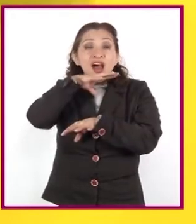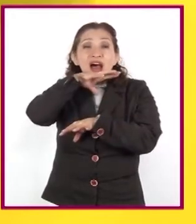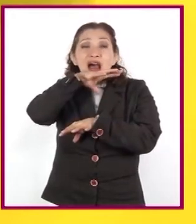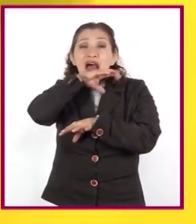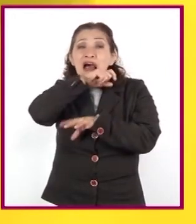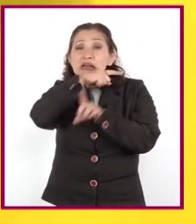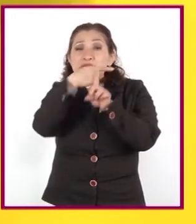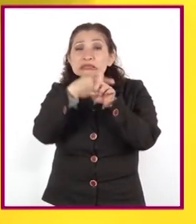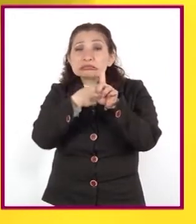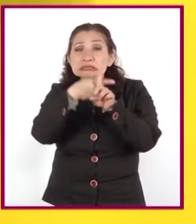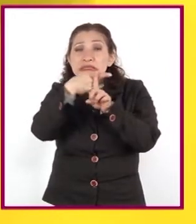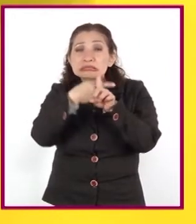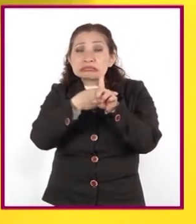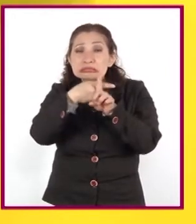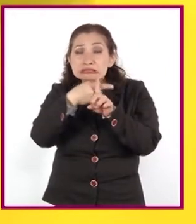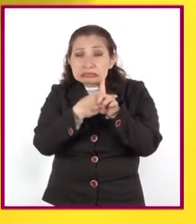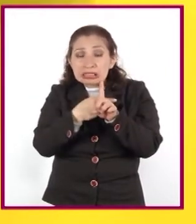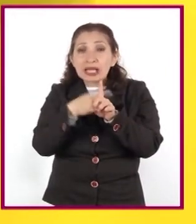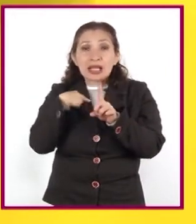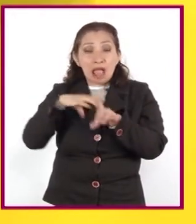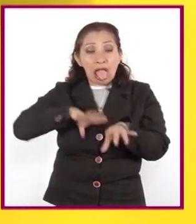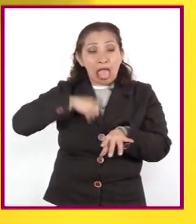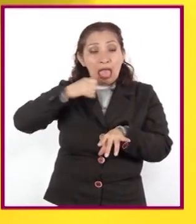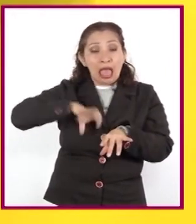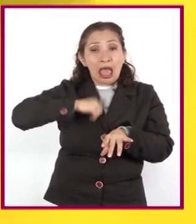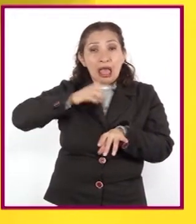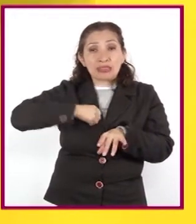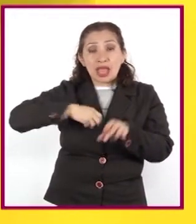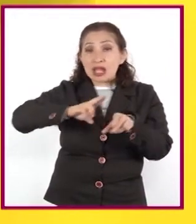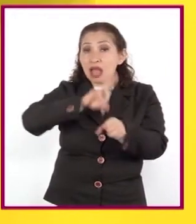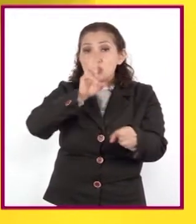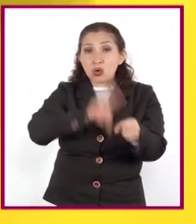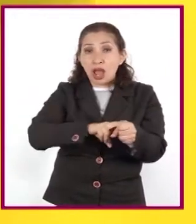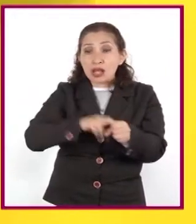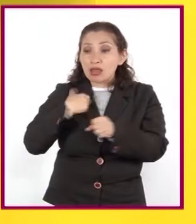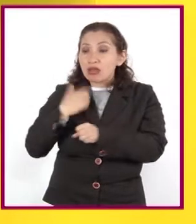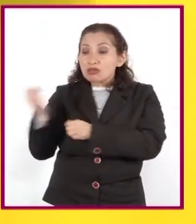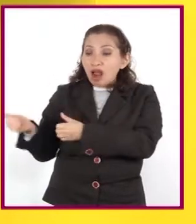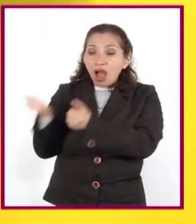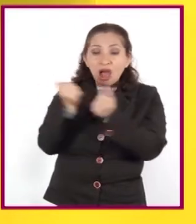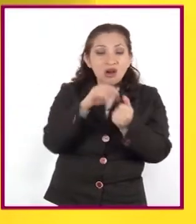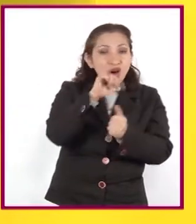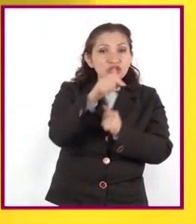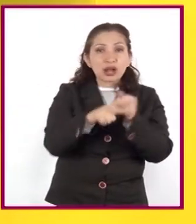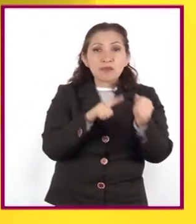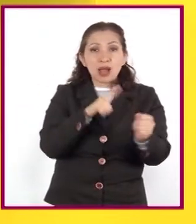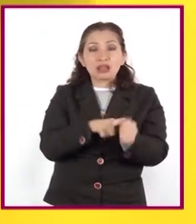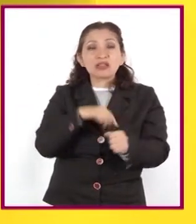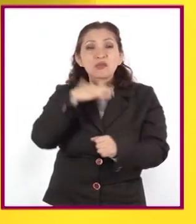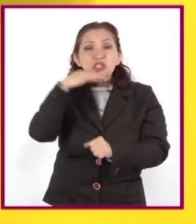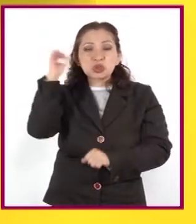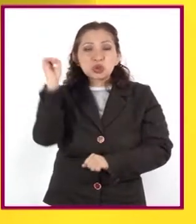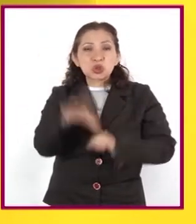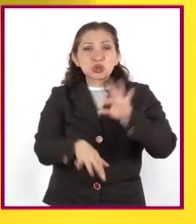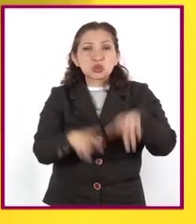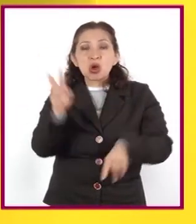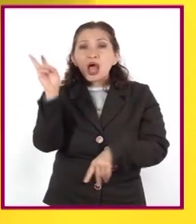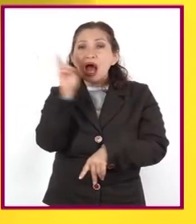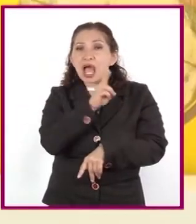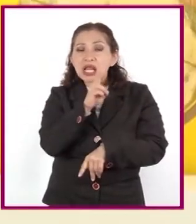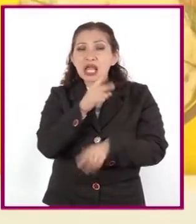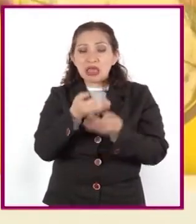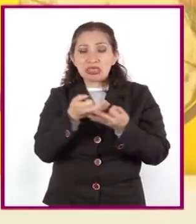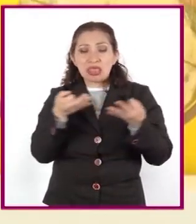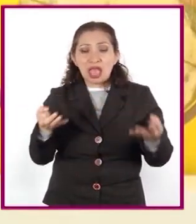la sobreexplotación de recursos naturales, la introducción de especies exóticas y la contaminación de aire, agua y